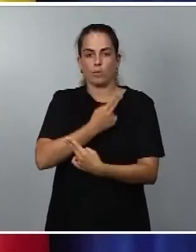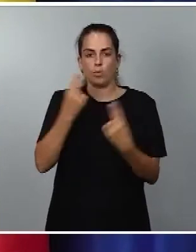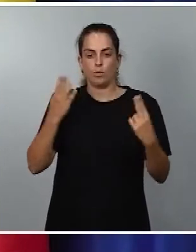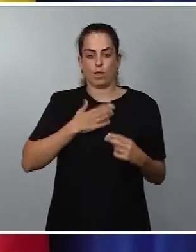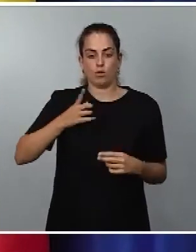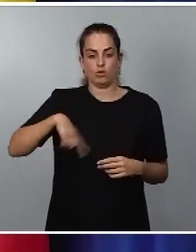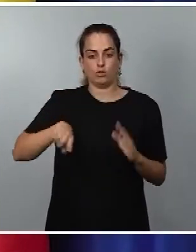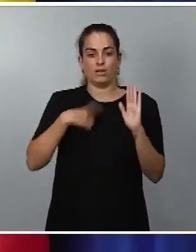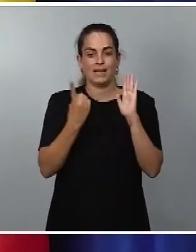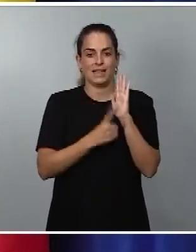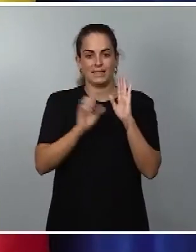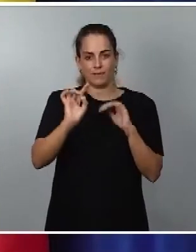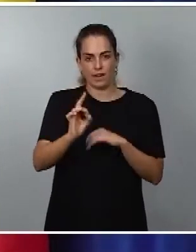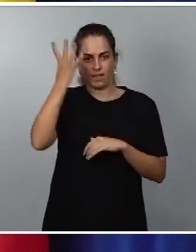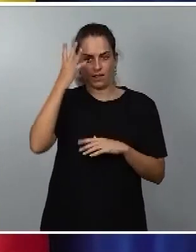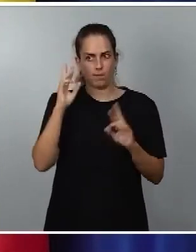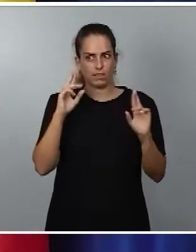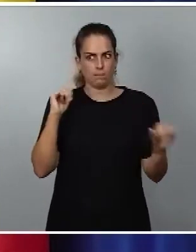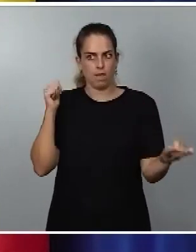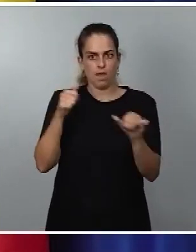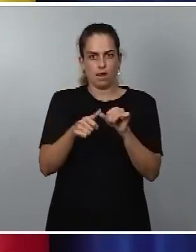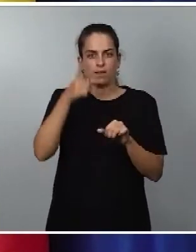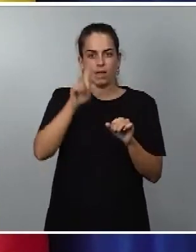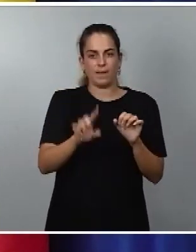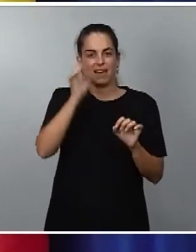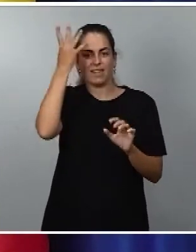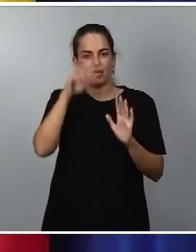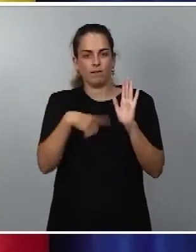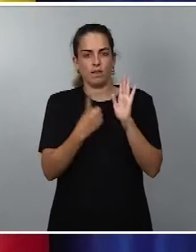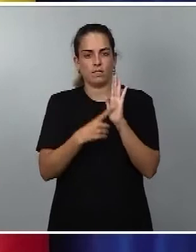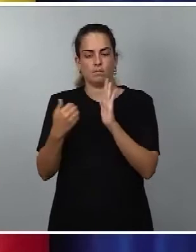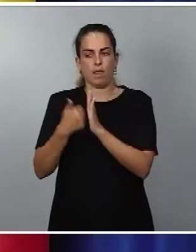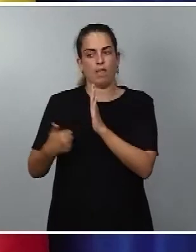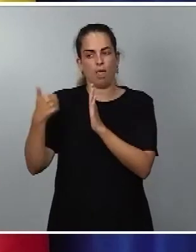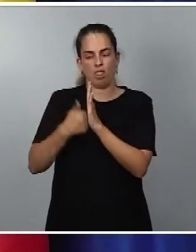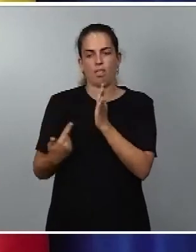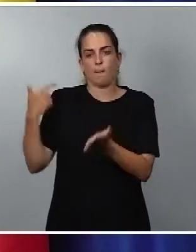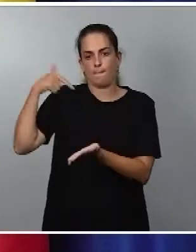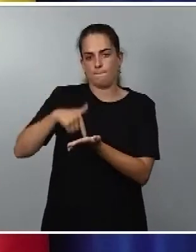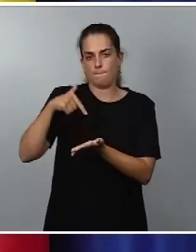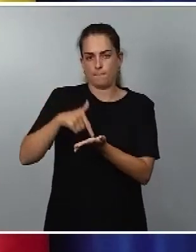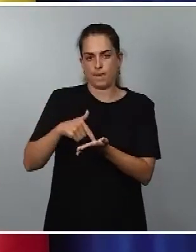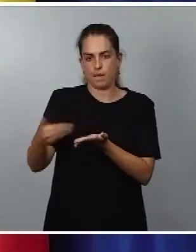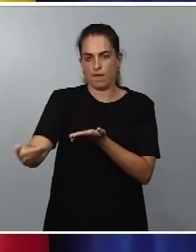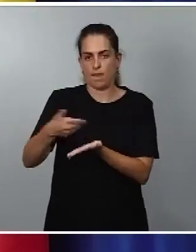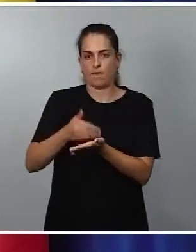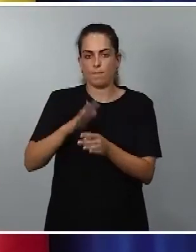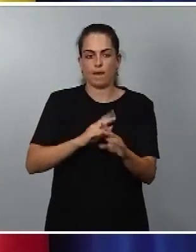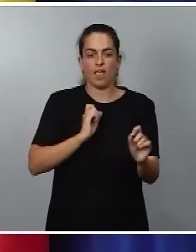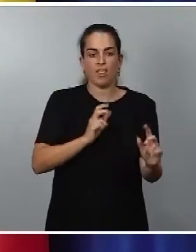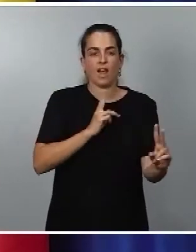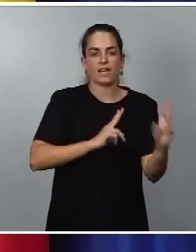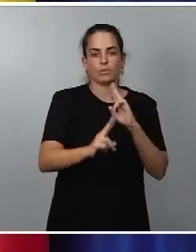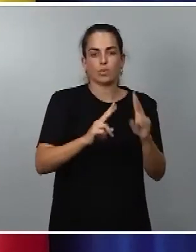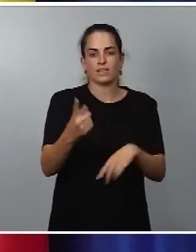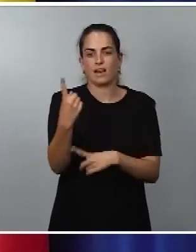esperada y también una iniciativa legislativa demandada y nace para dar las respuestas necesarias ante los desafíos presentes y